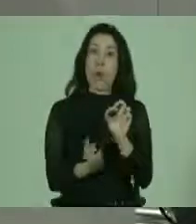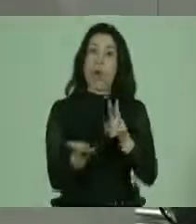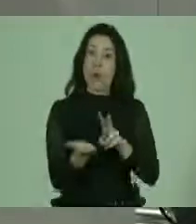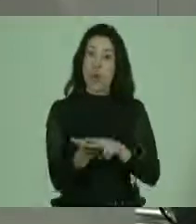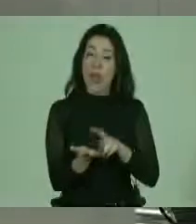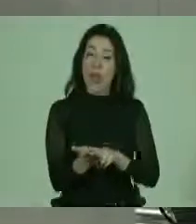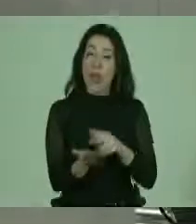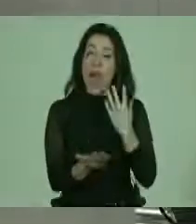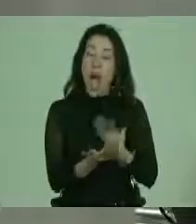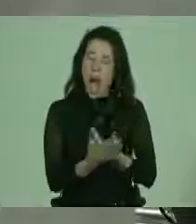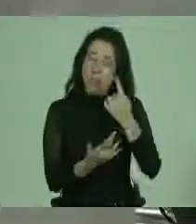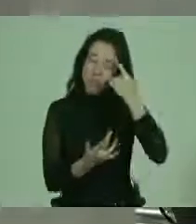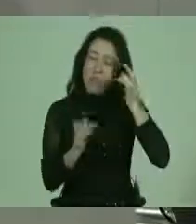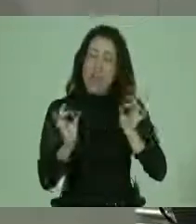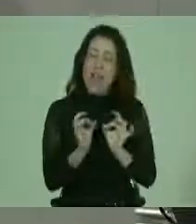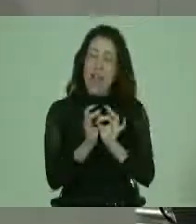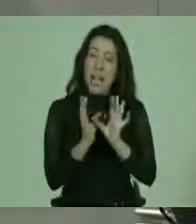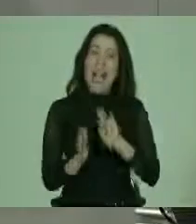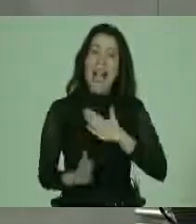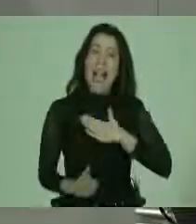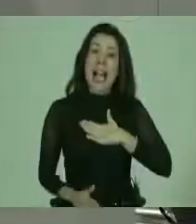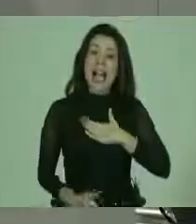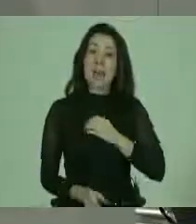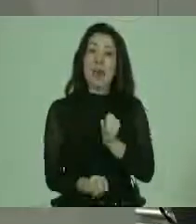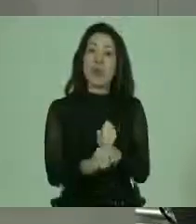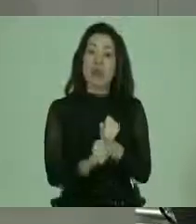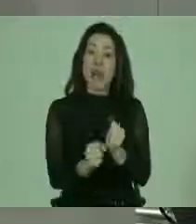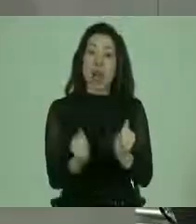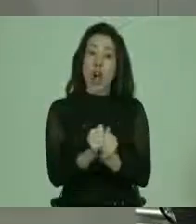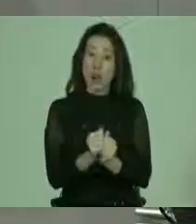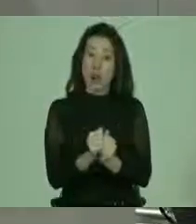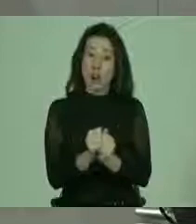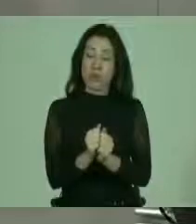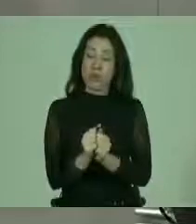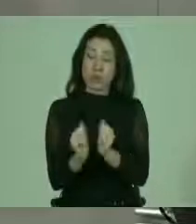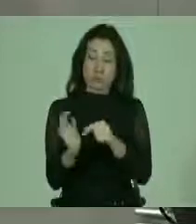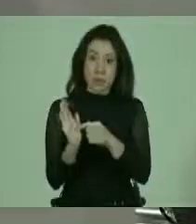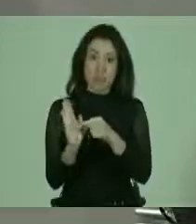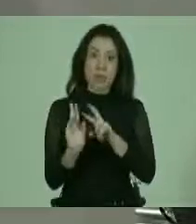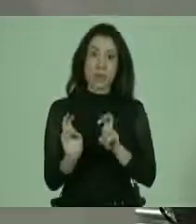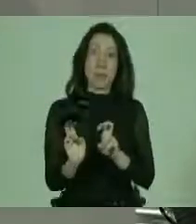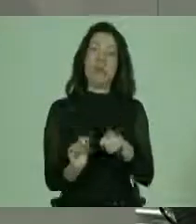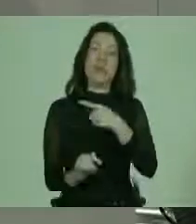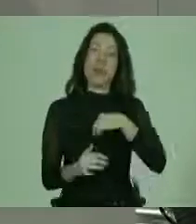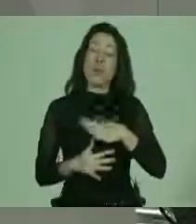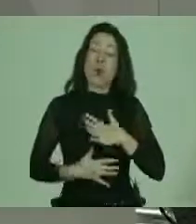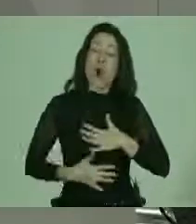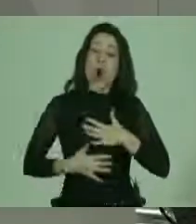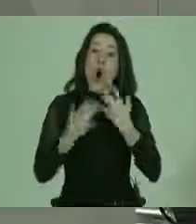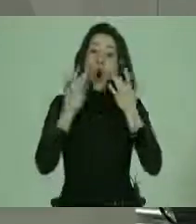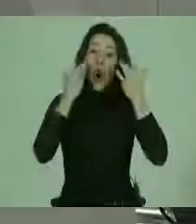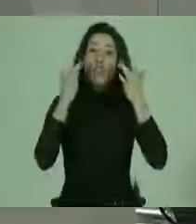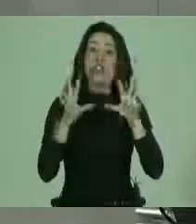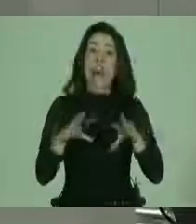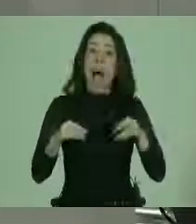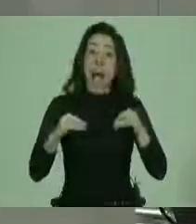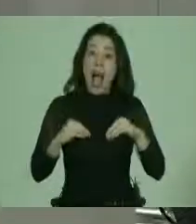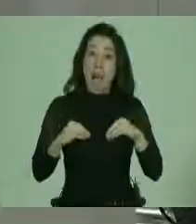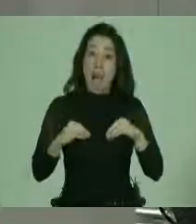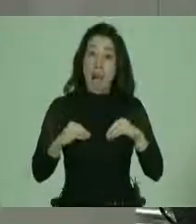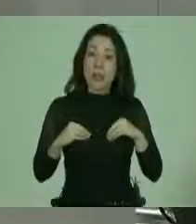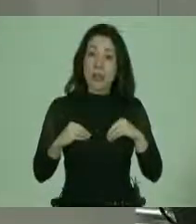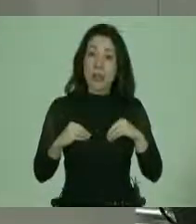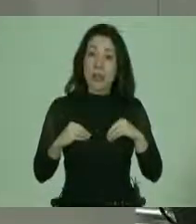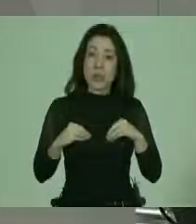Realmente la tenemos presente y queremos trabajar con ellos. Por lo mismo, estamos muy contentos de hacernos cargo de este